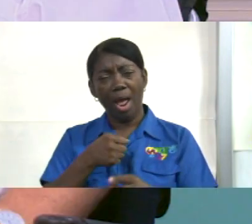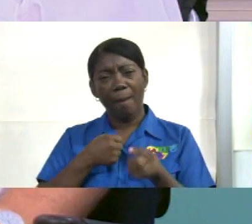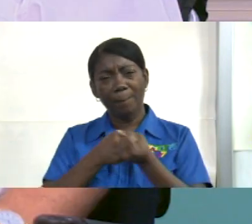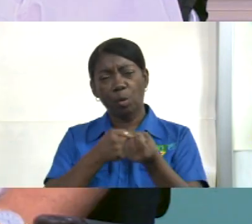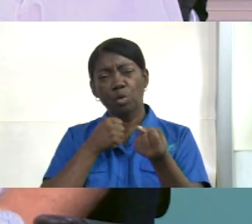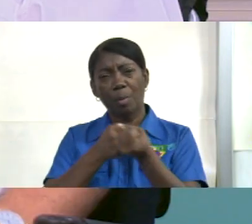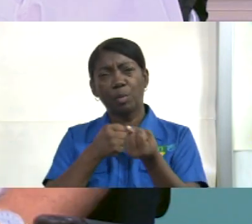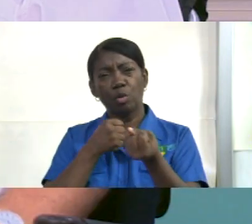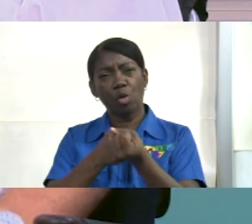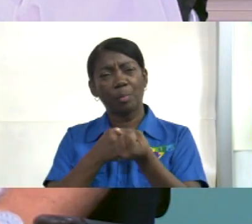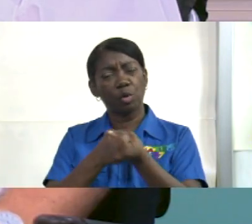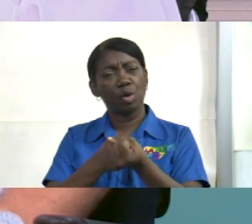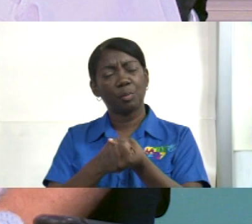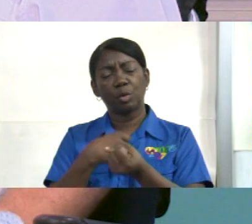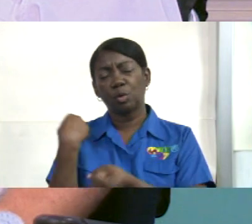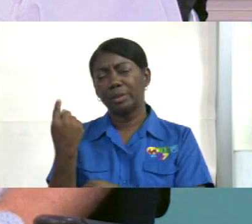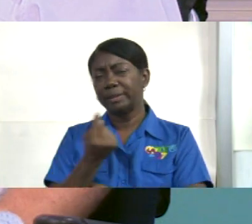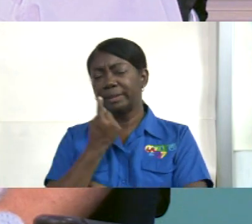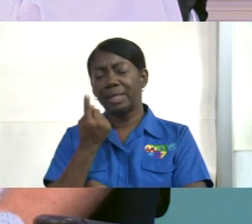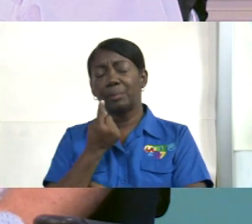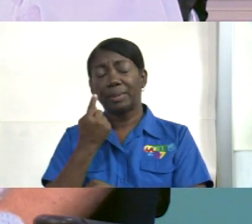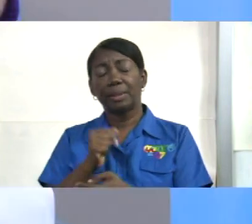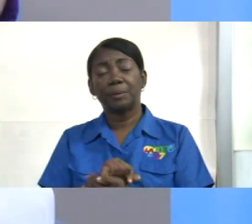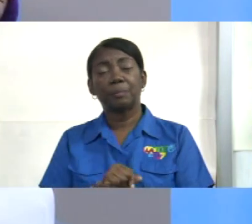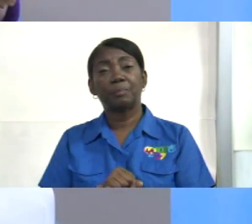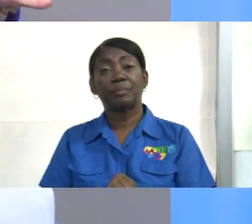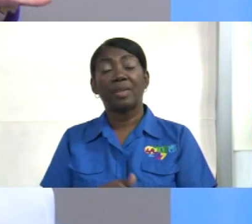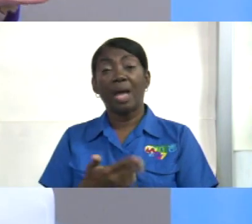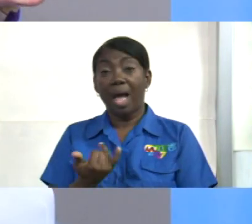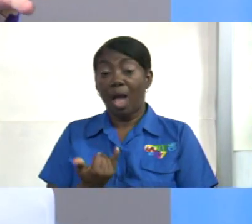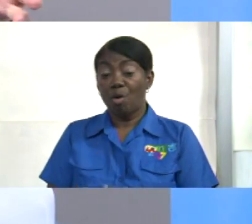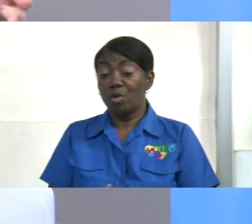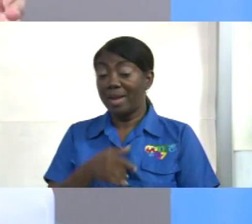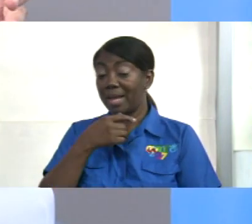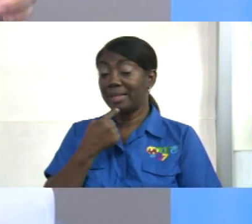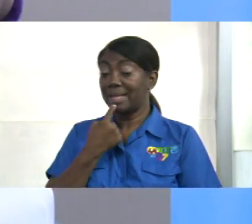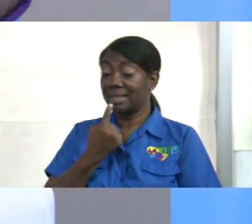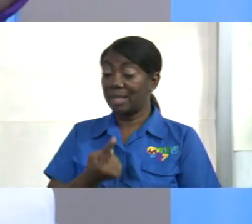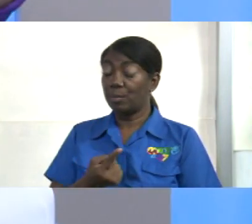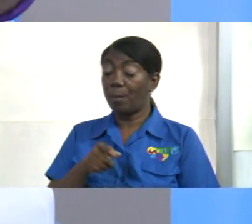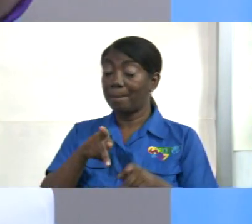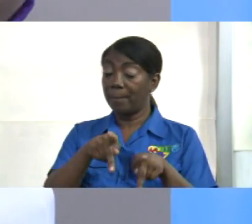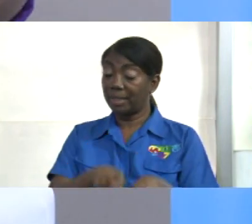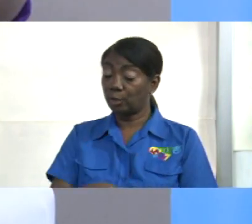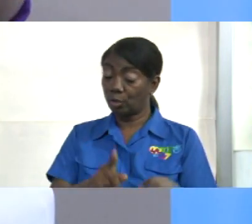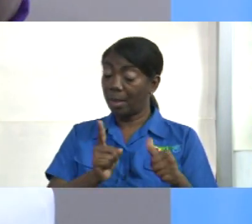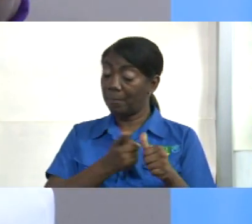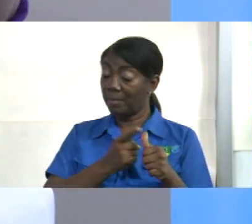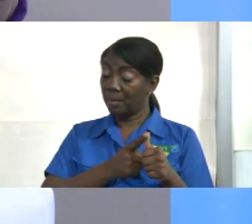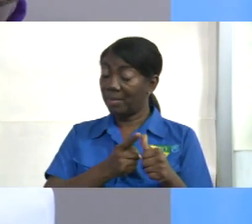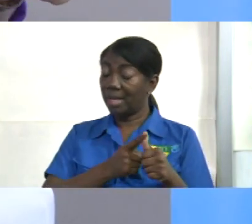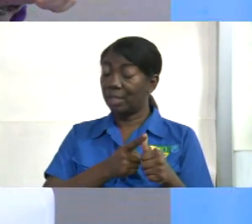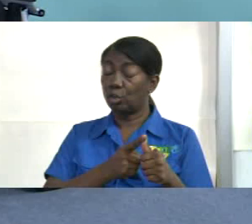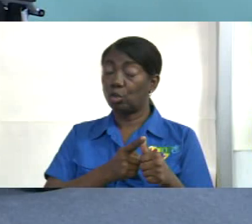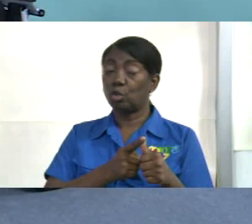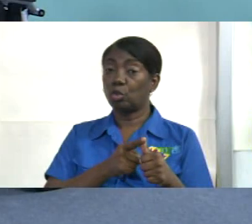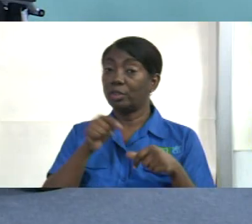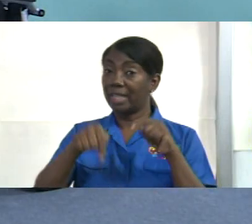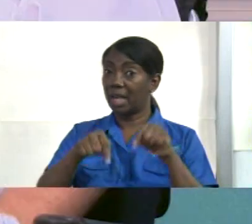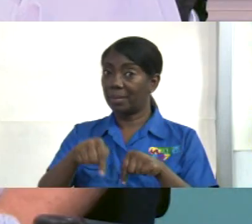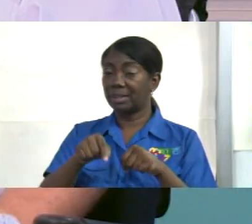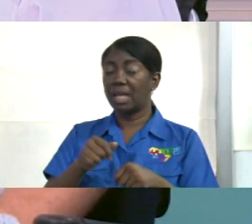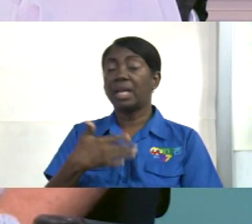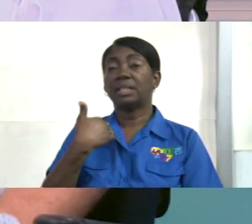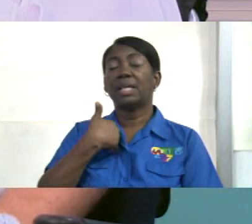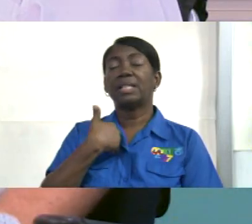discapacidad correcto porque tenemos que recordarnos que somos personas primero por supuesto